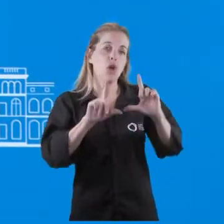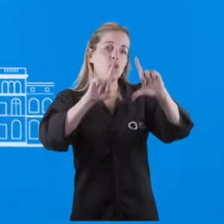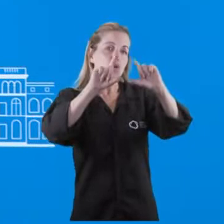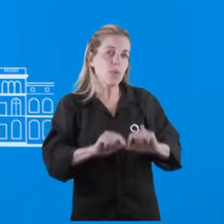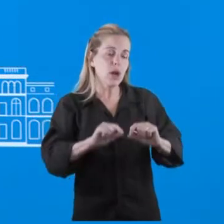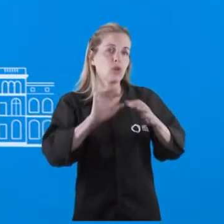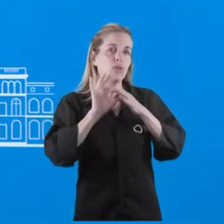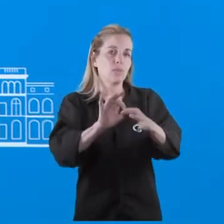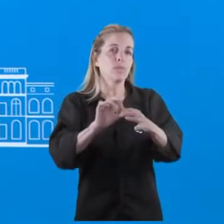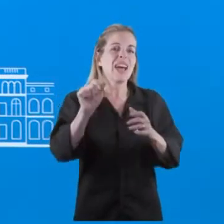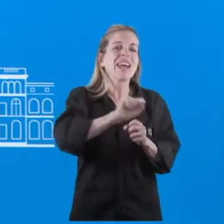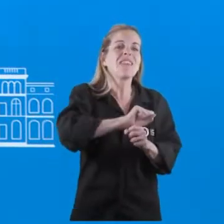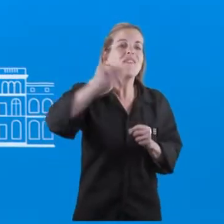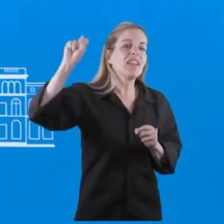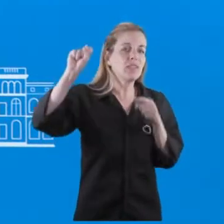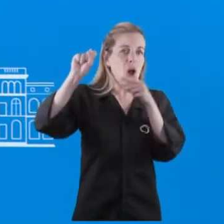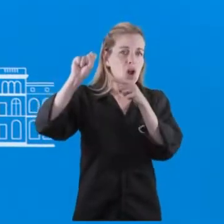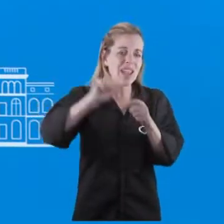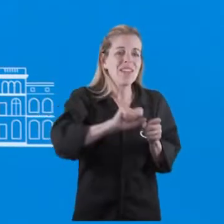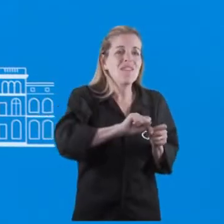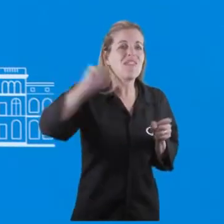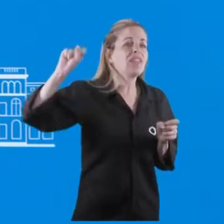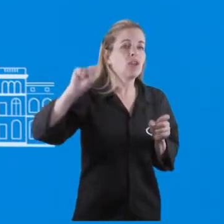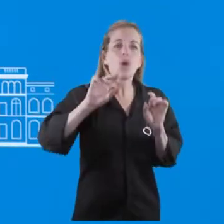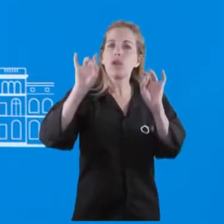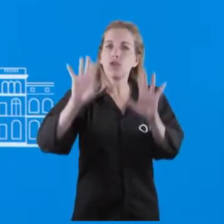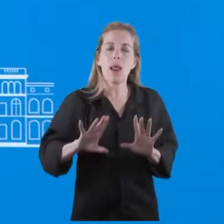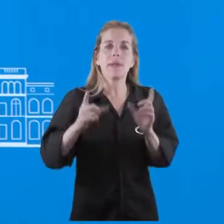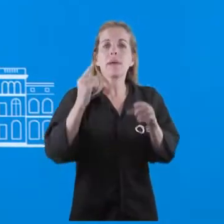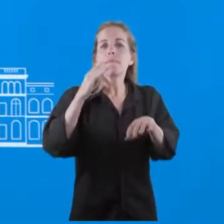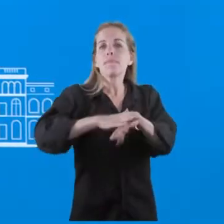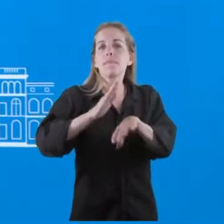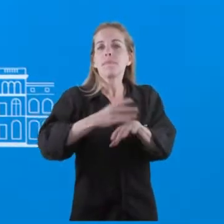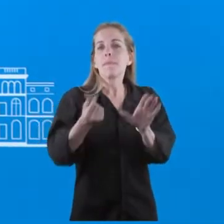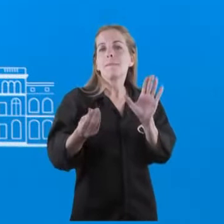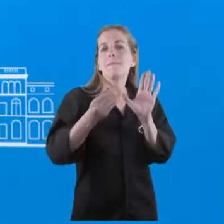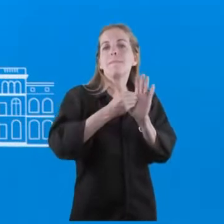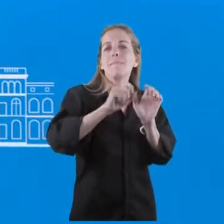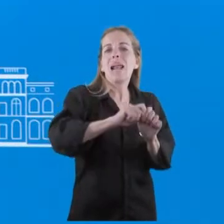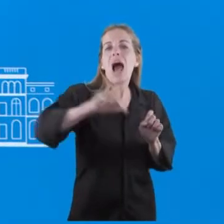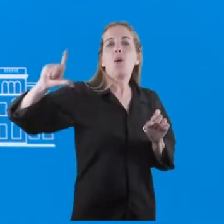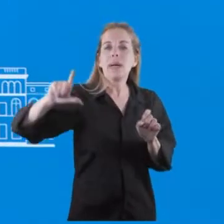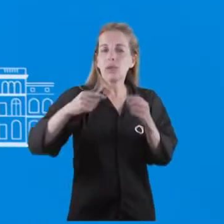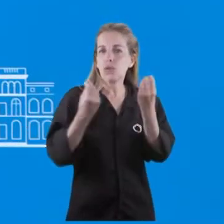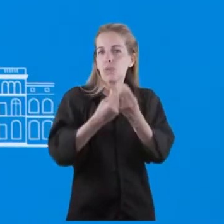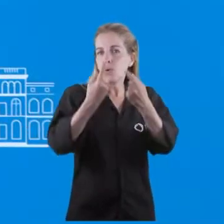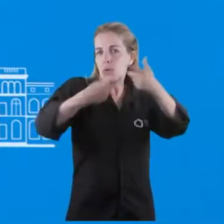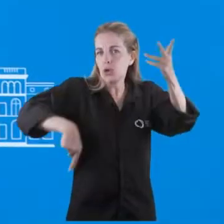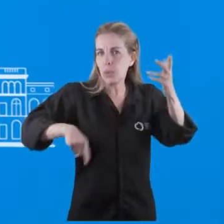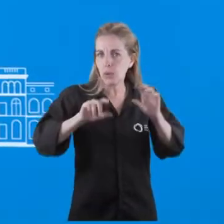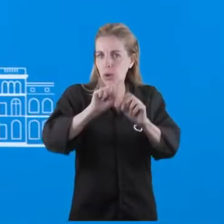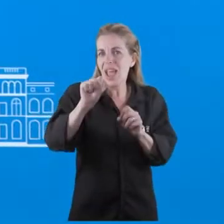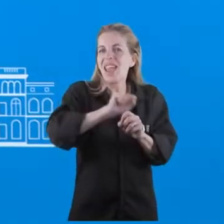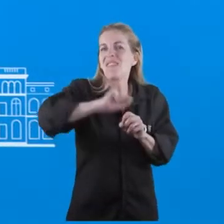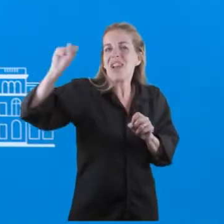con la inflación también, digamos, porque la inflación no es solamente la formación de precios, sino también todas esas variables, nos permiten pensar que la